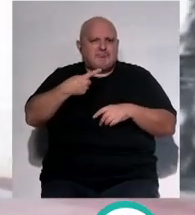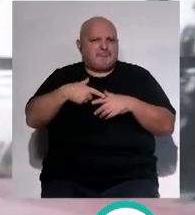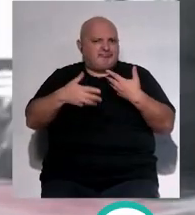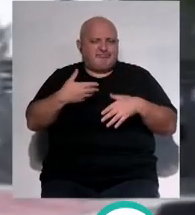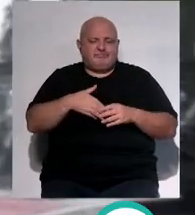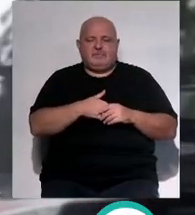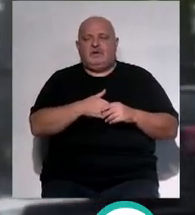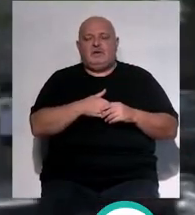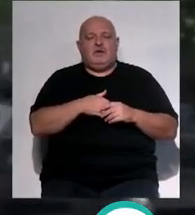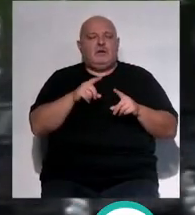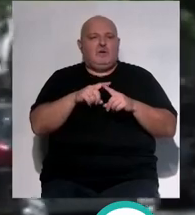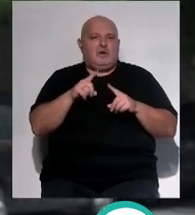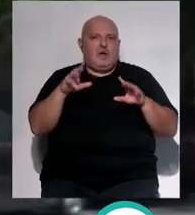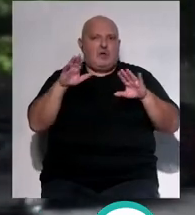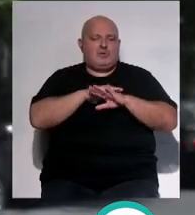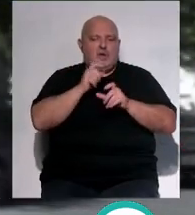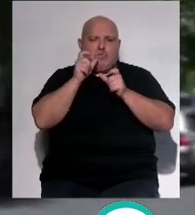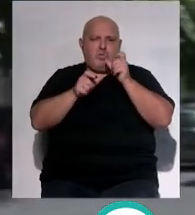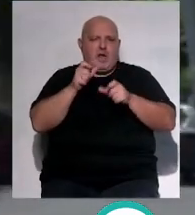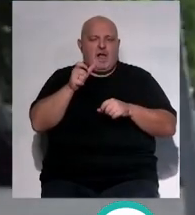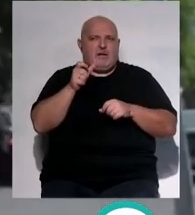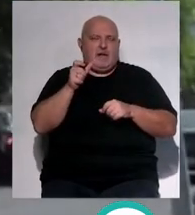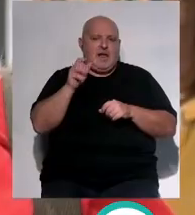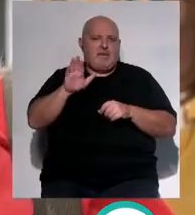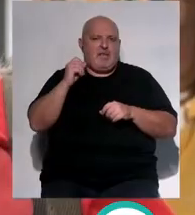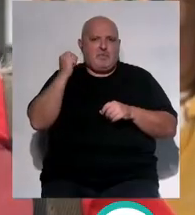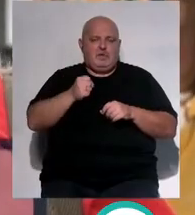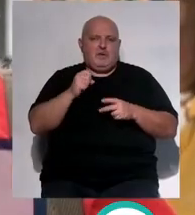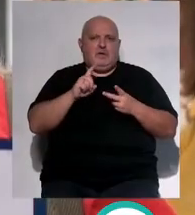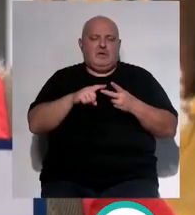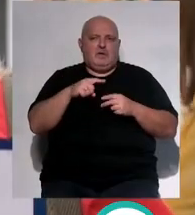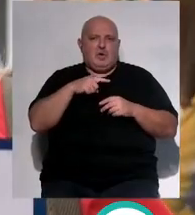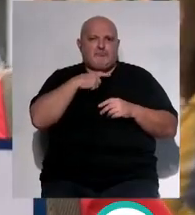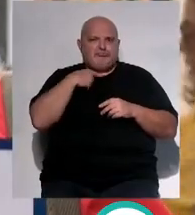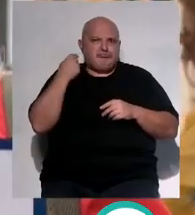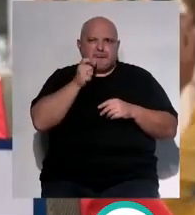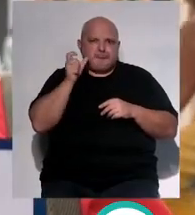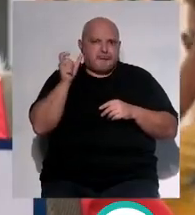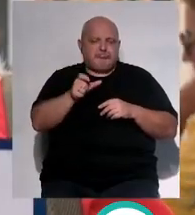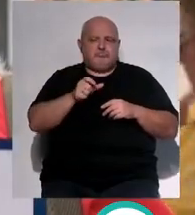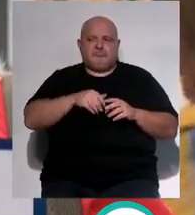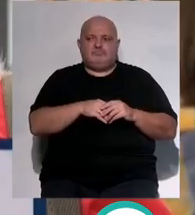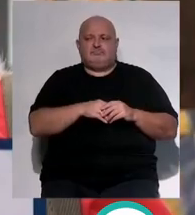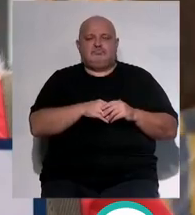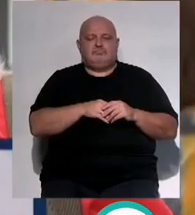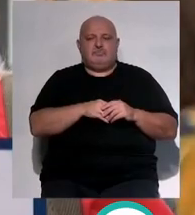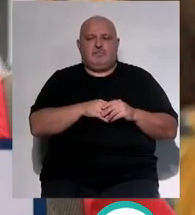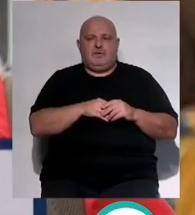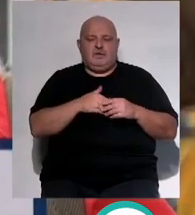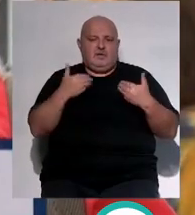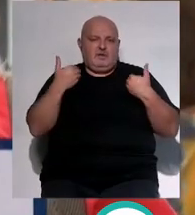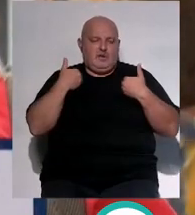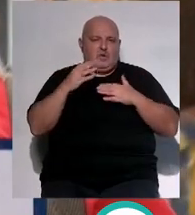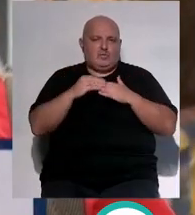sufrió anoche unas amenazas de muerte concretamente te voy a cortar el cuello por parte de